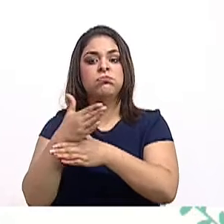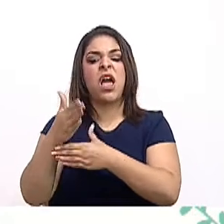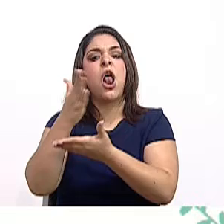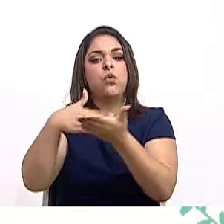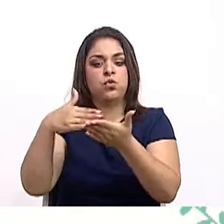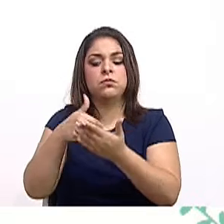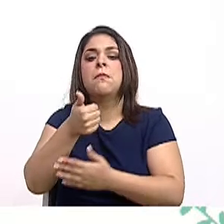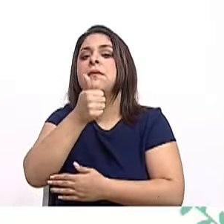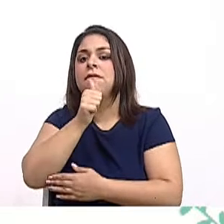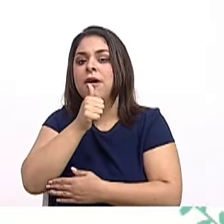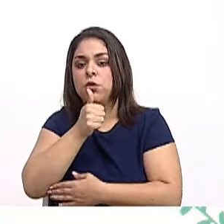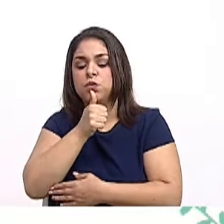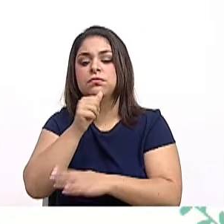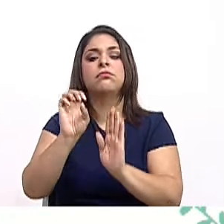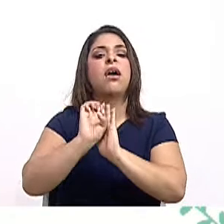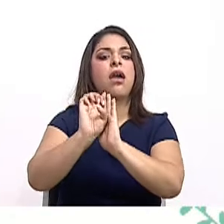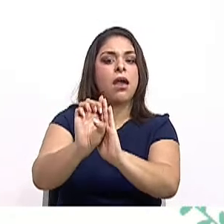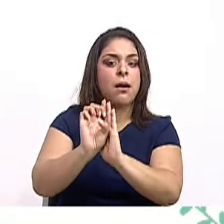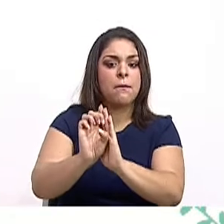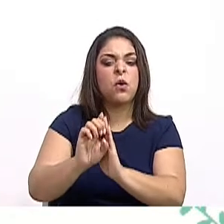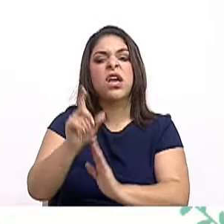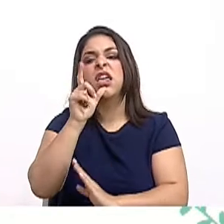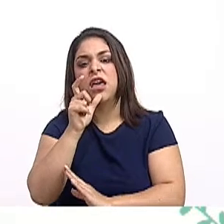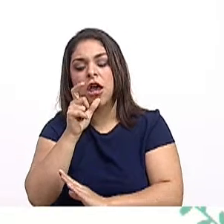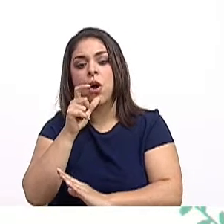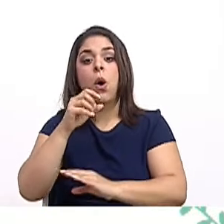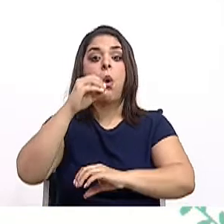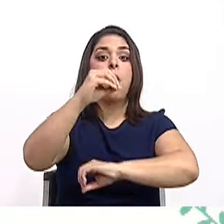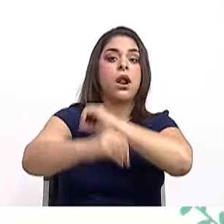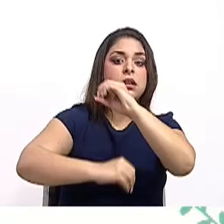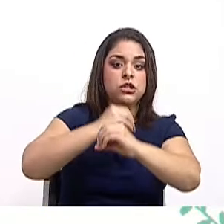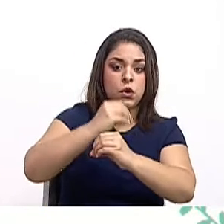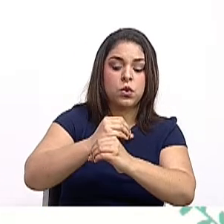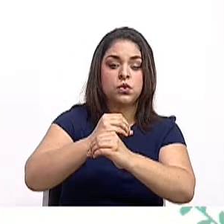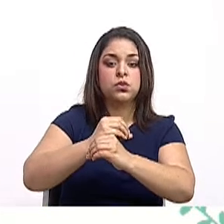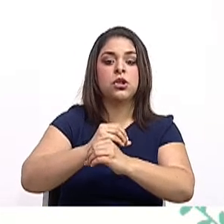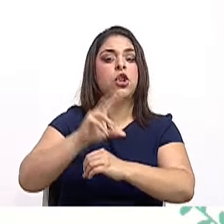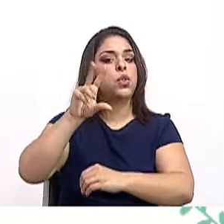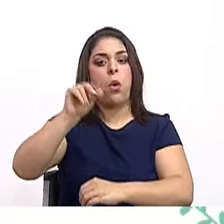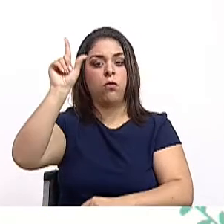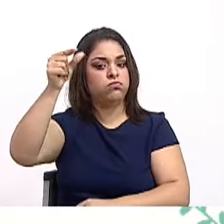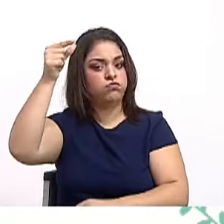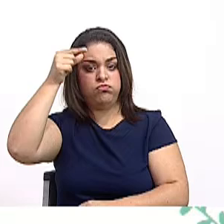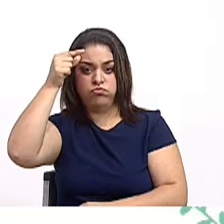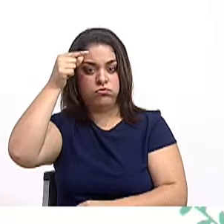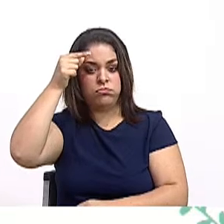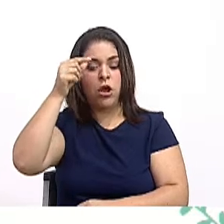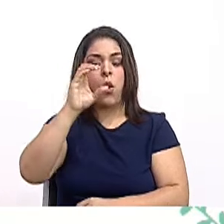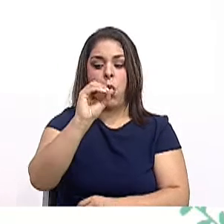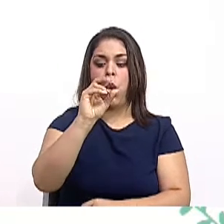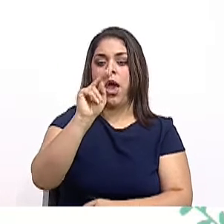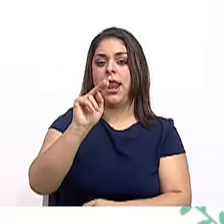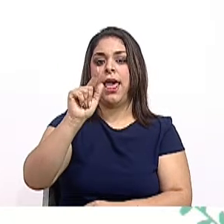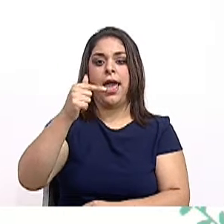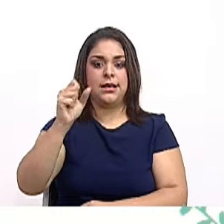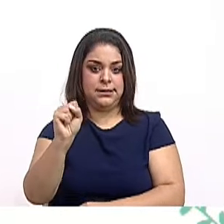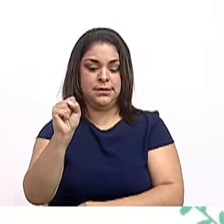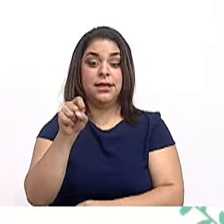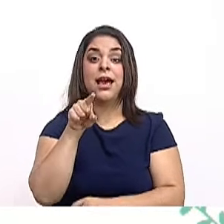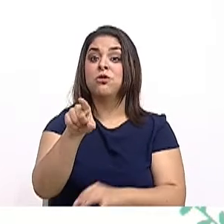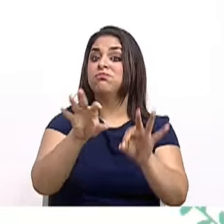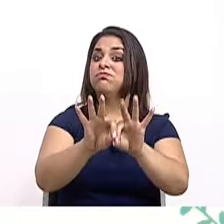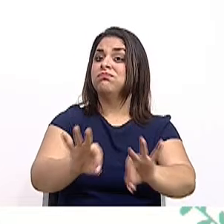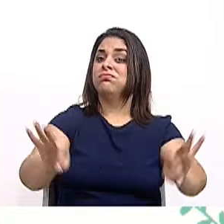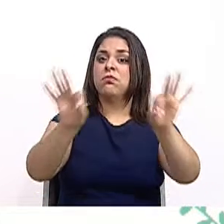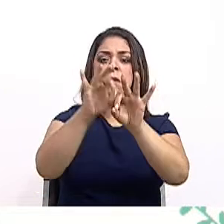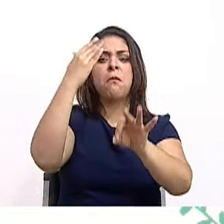privados, como lo que son las organizaciones o ONGs. Entonces, esto viene a ser fundamental porque